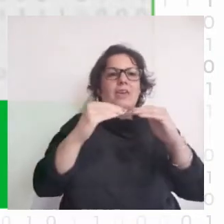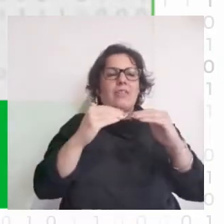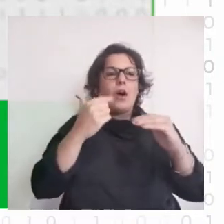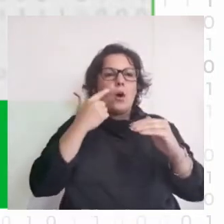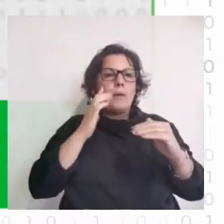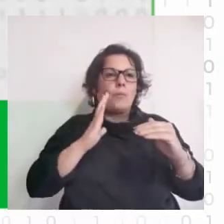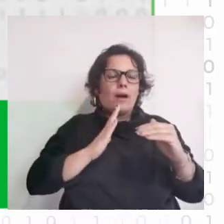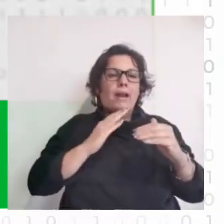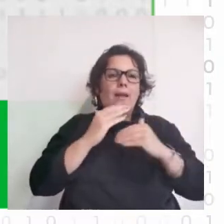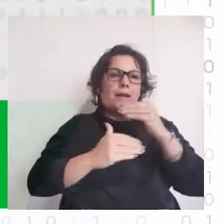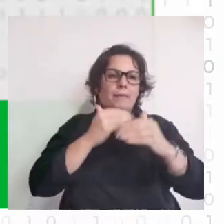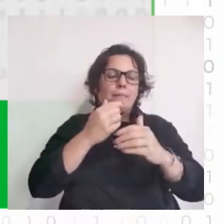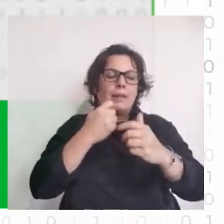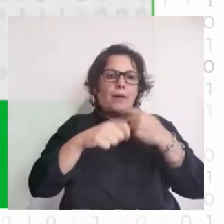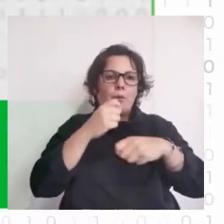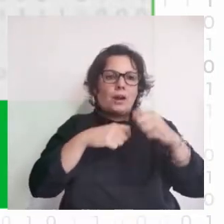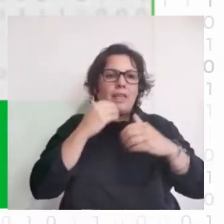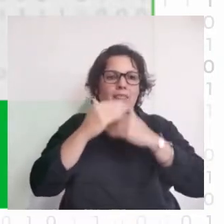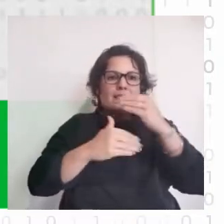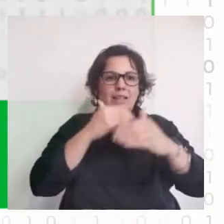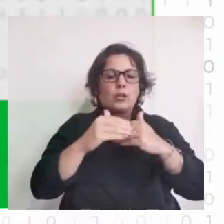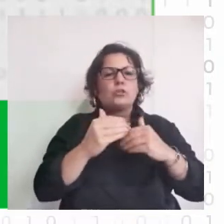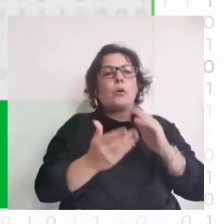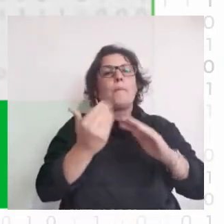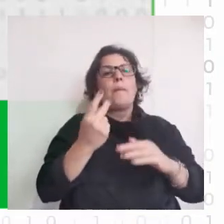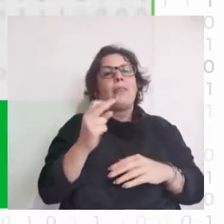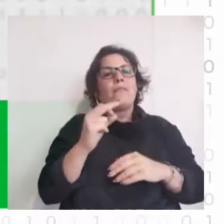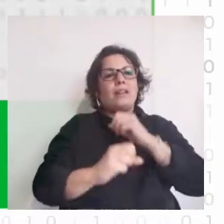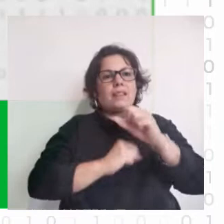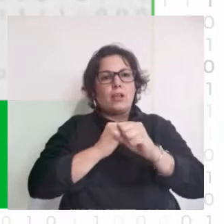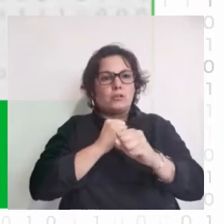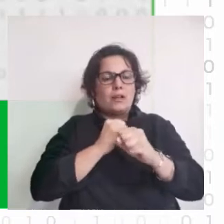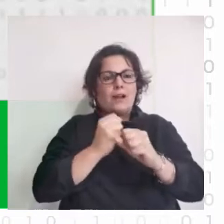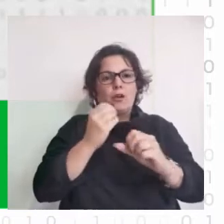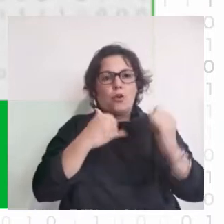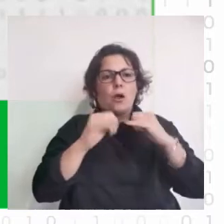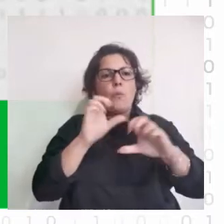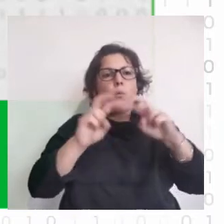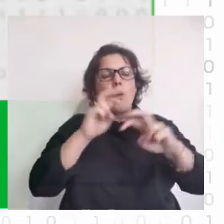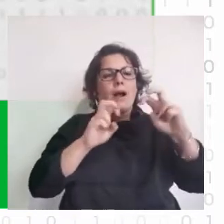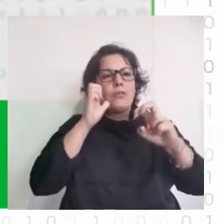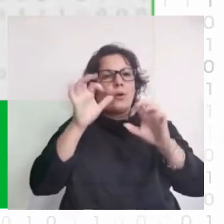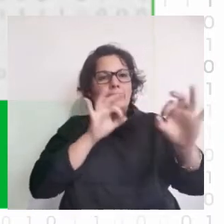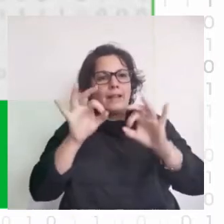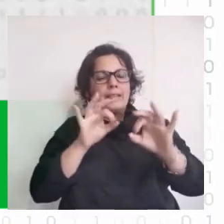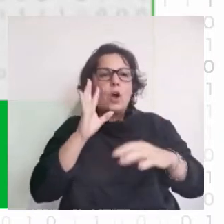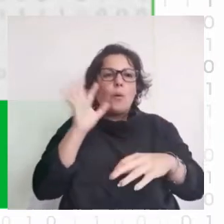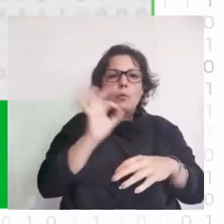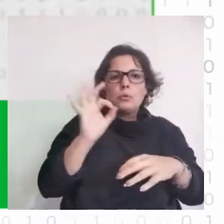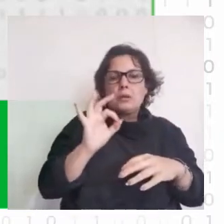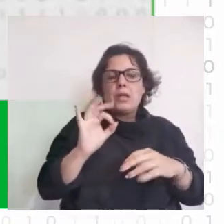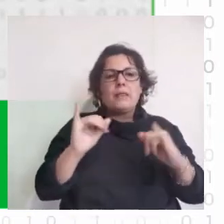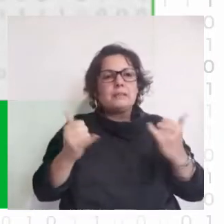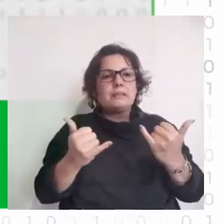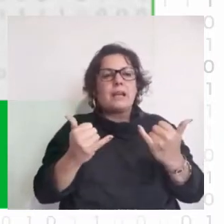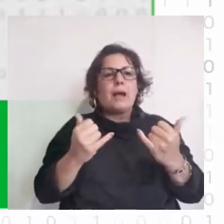y de desarrollo económico. Hace más de 20 años que trabajo con datos, buscando estrategias que igualen oportunidades. Ya sea que las pymes